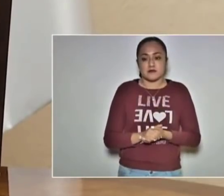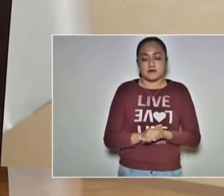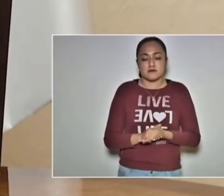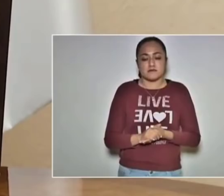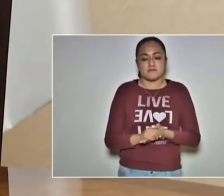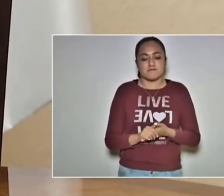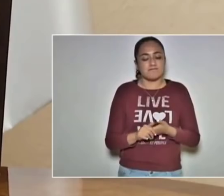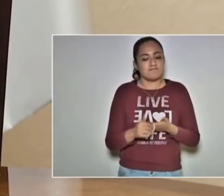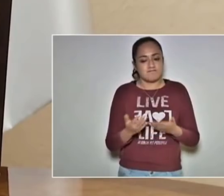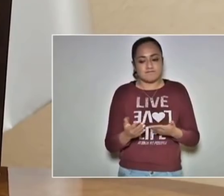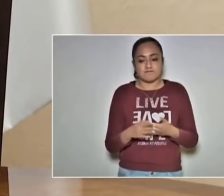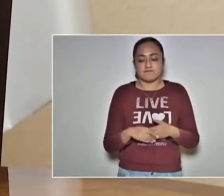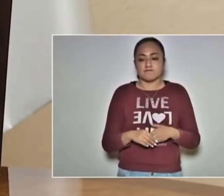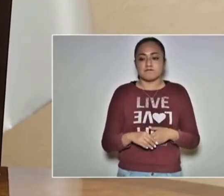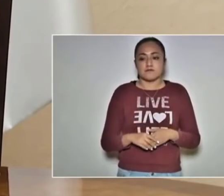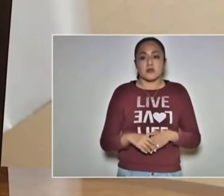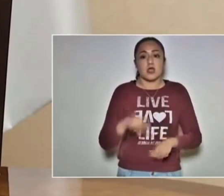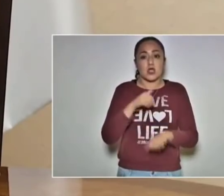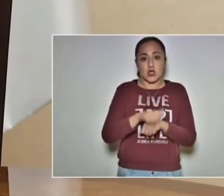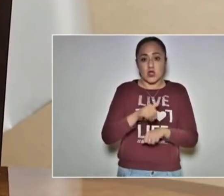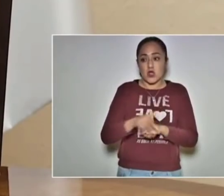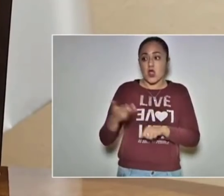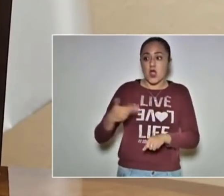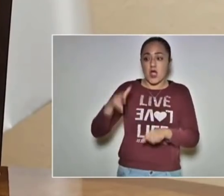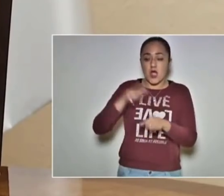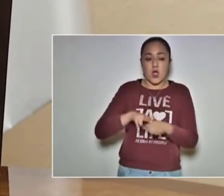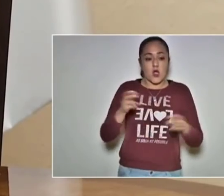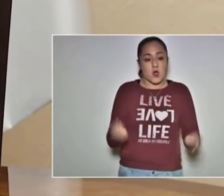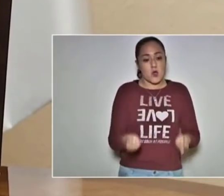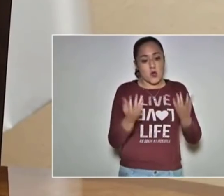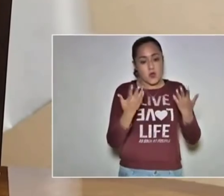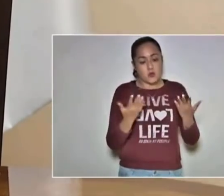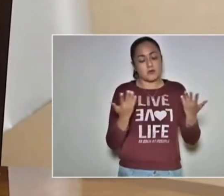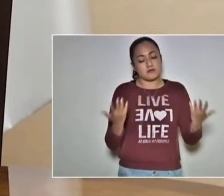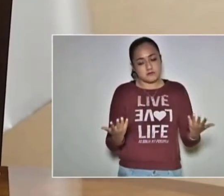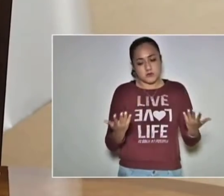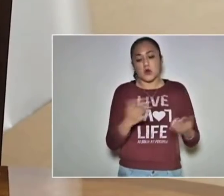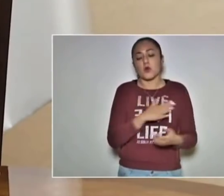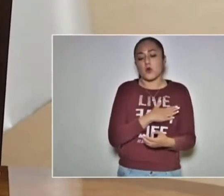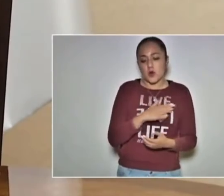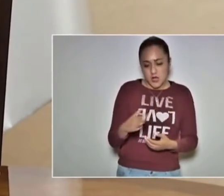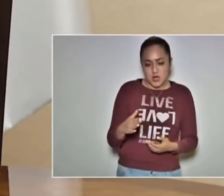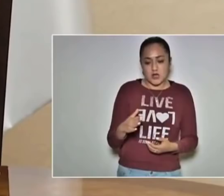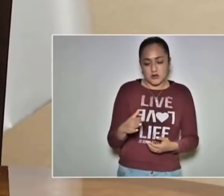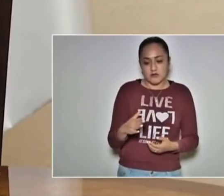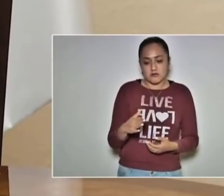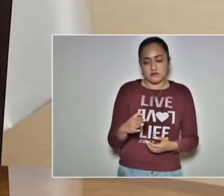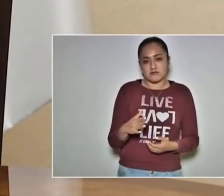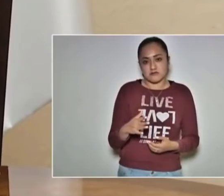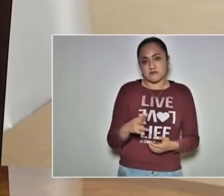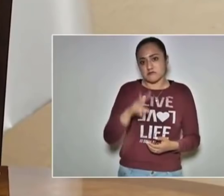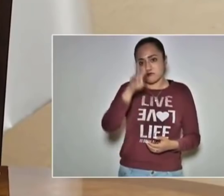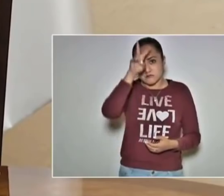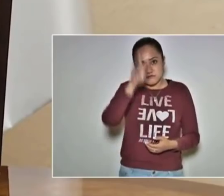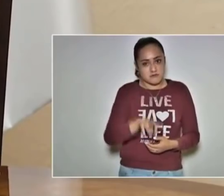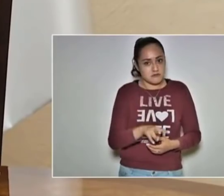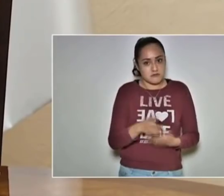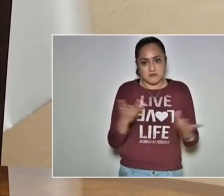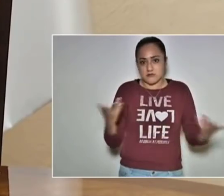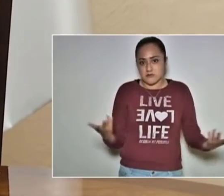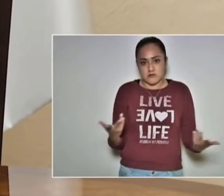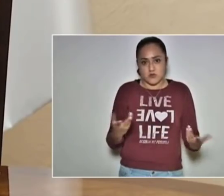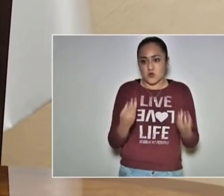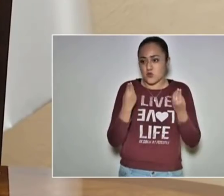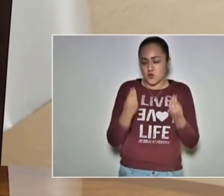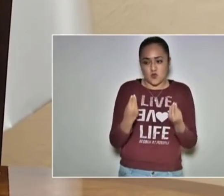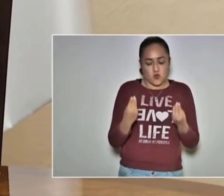Este, el número de hospitalizados, bueno, desde luego que es una gran